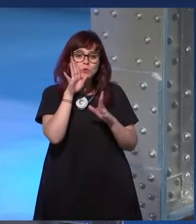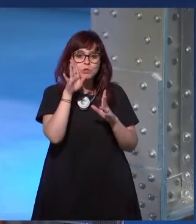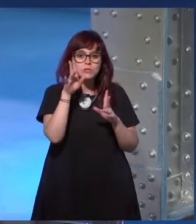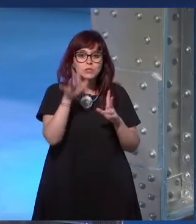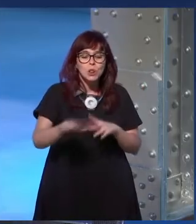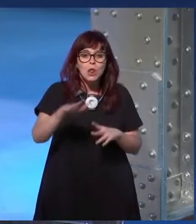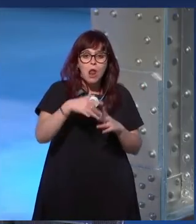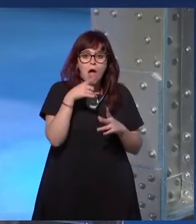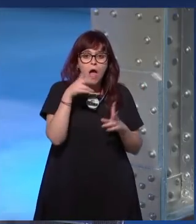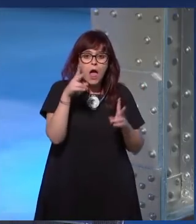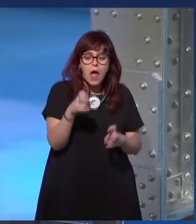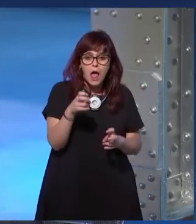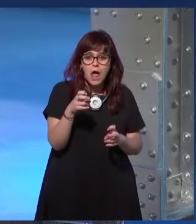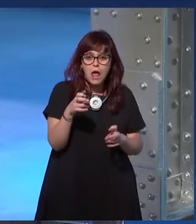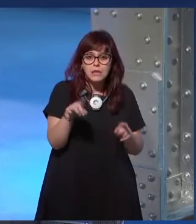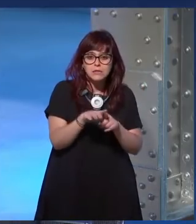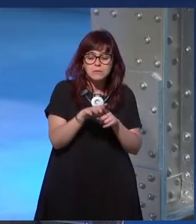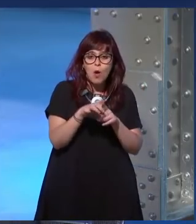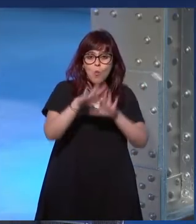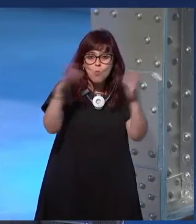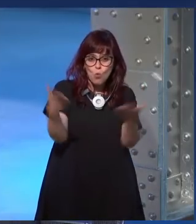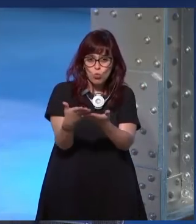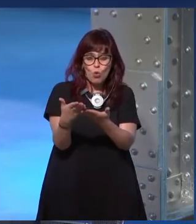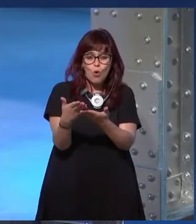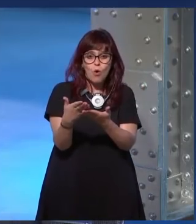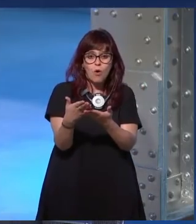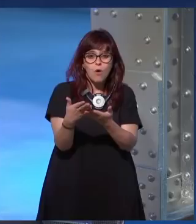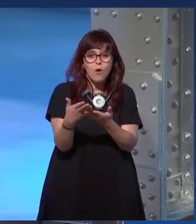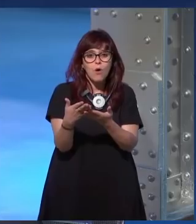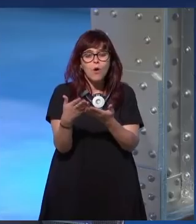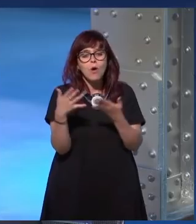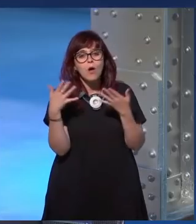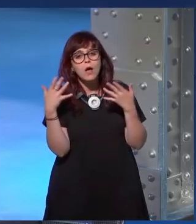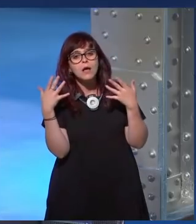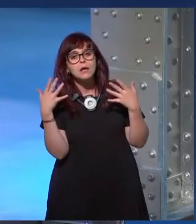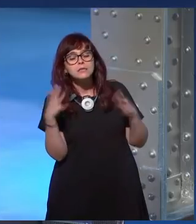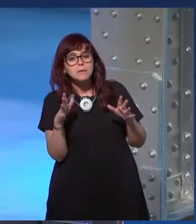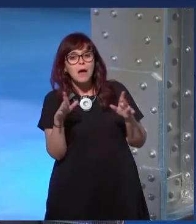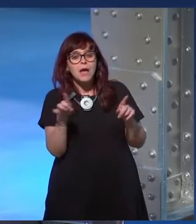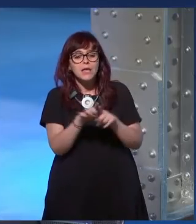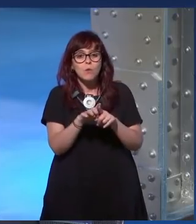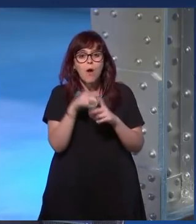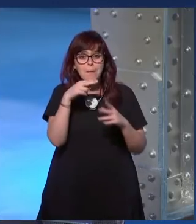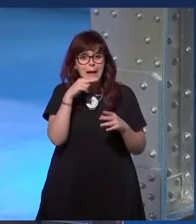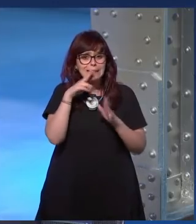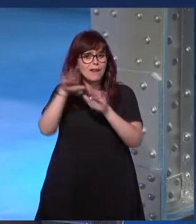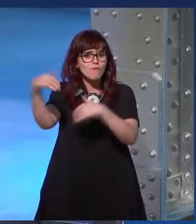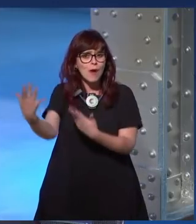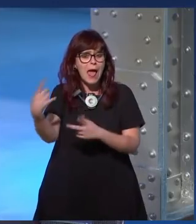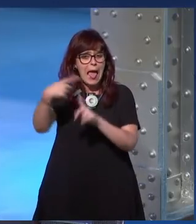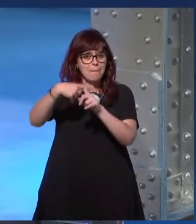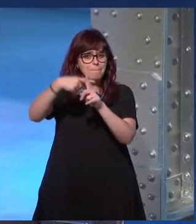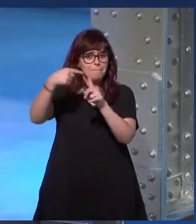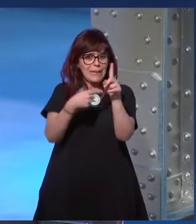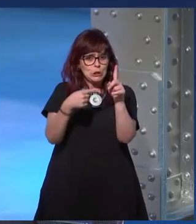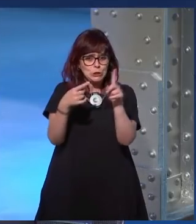otros dos mundos en los que has vivido bueno menos la parte del bate que estaba afuera no sé cuántos grados bajo cero